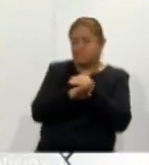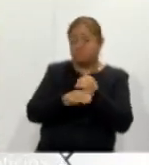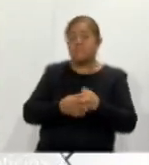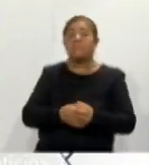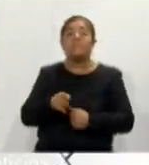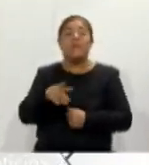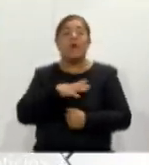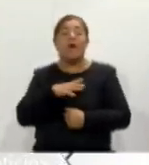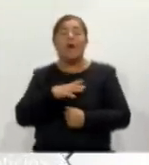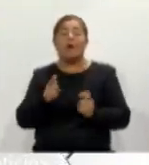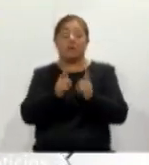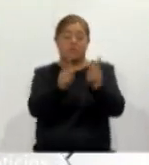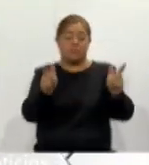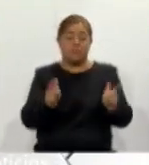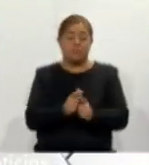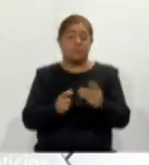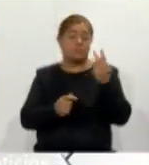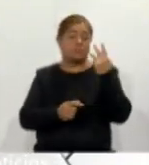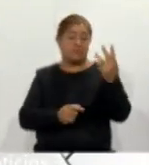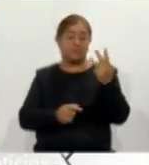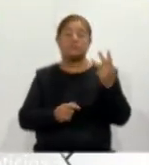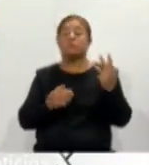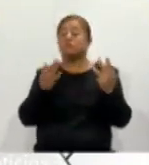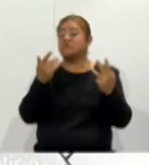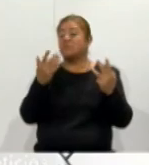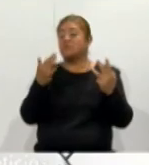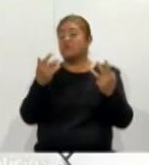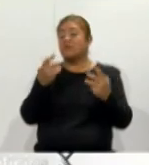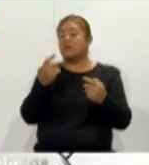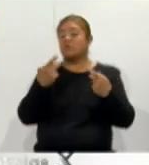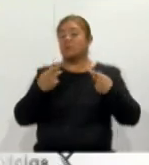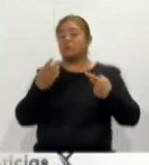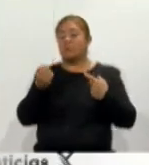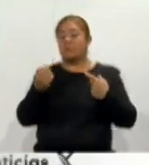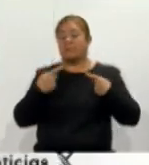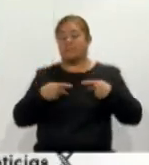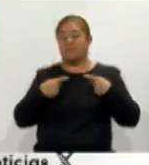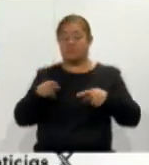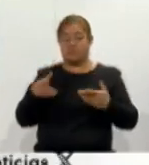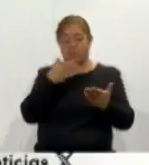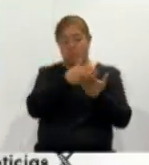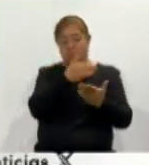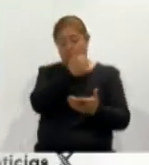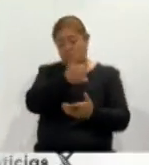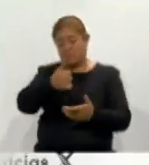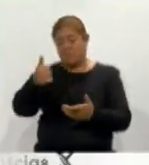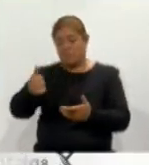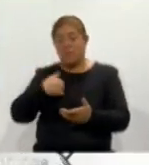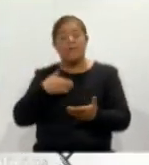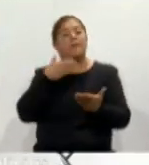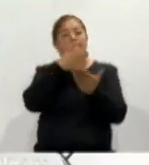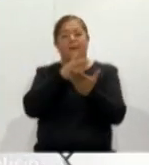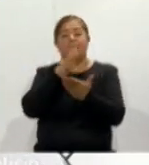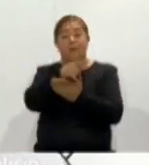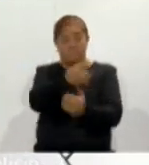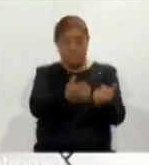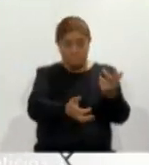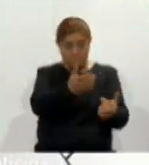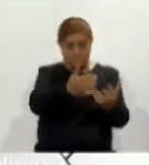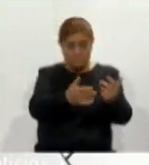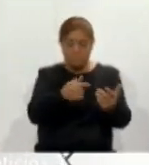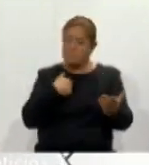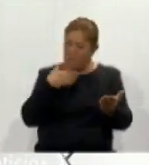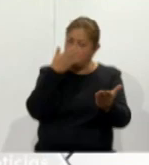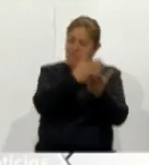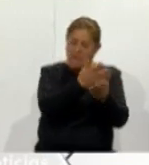combatientes, quienes atienden oportunamente los incendios reportados mediante las acciones de combate pertinentes